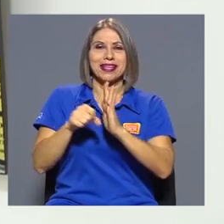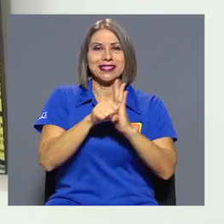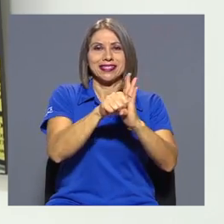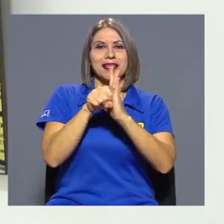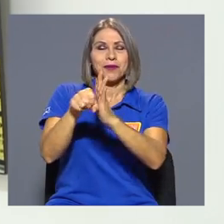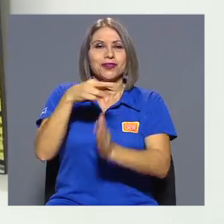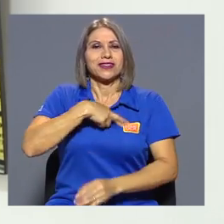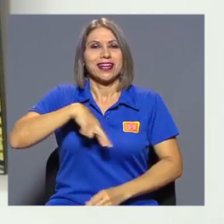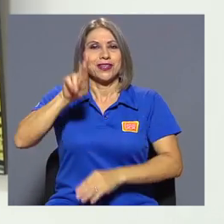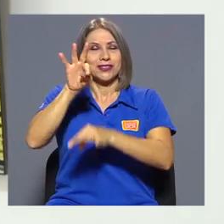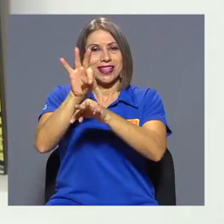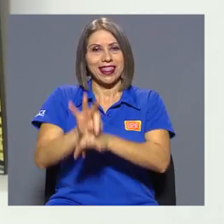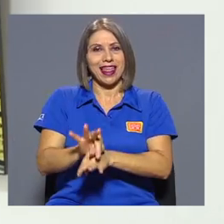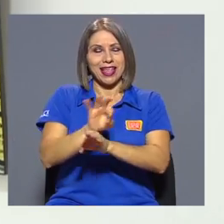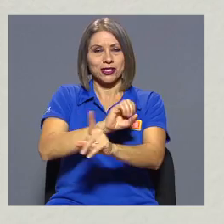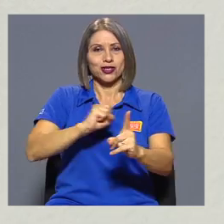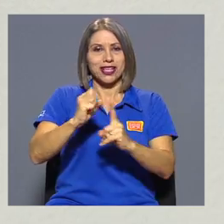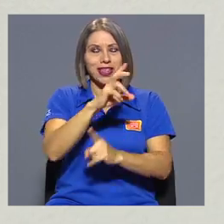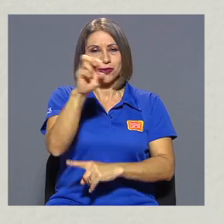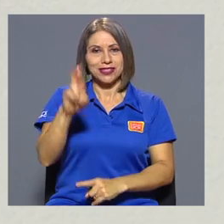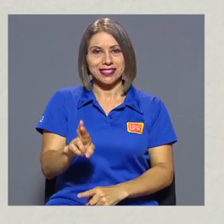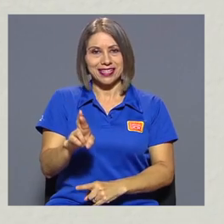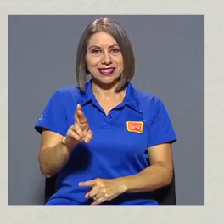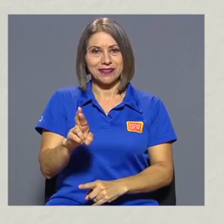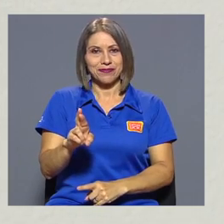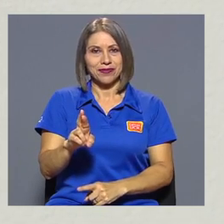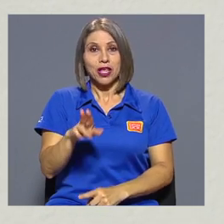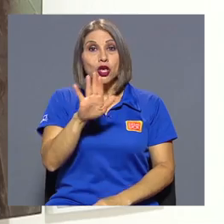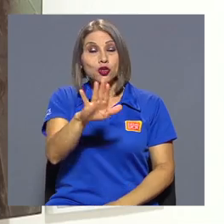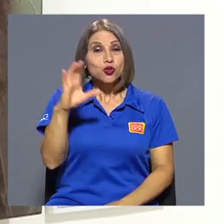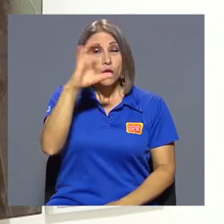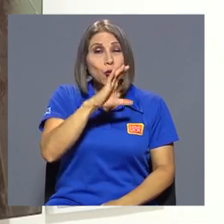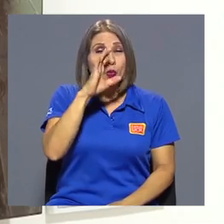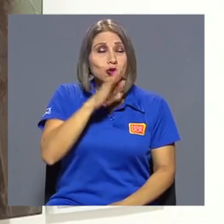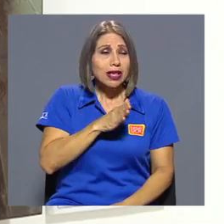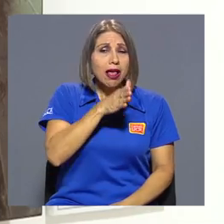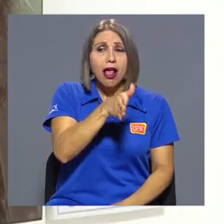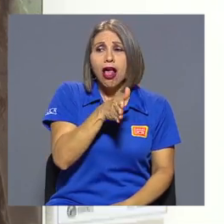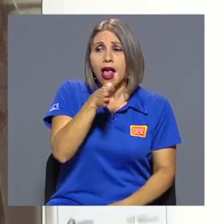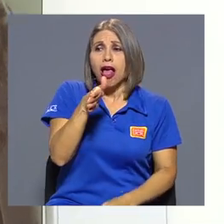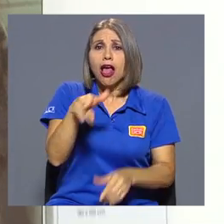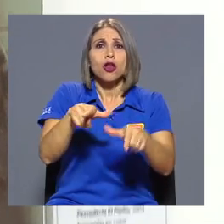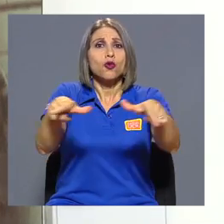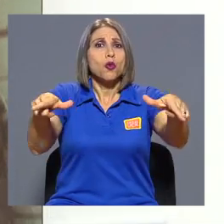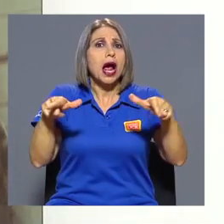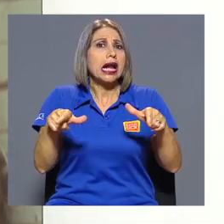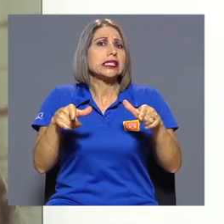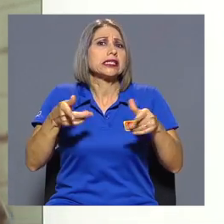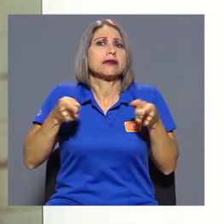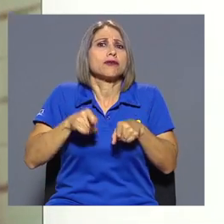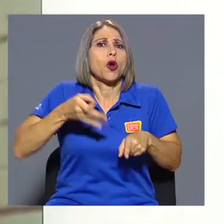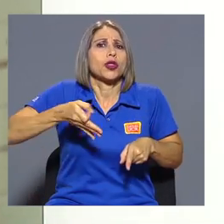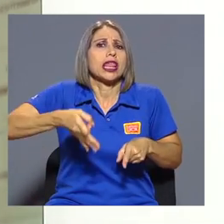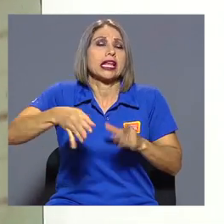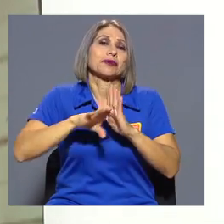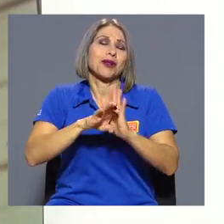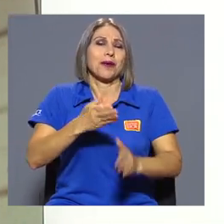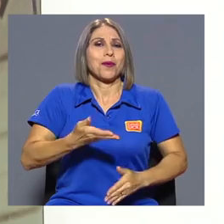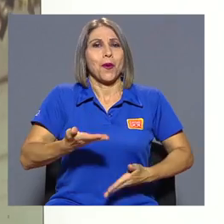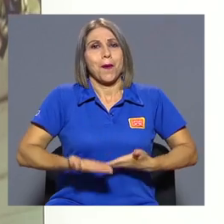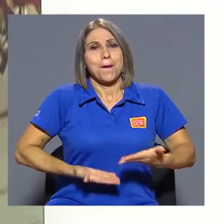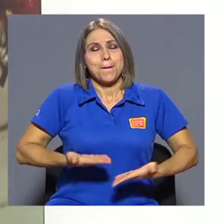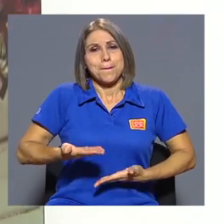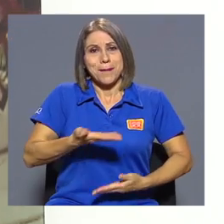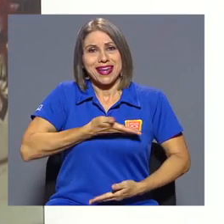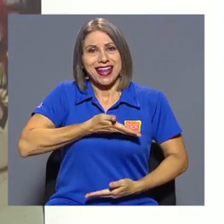religiosos y tradicionales de la sociedad costarricense. Su búsqueda recorre espacios tan cotidianos como el mercado central o las